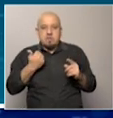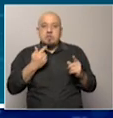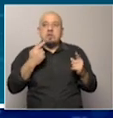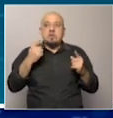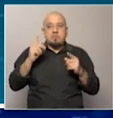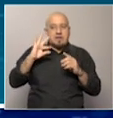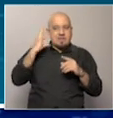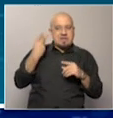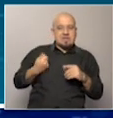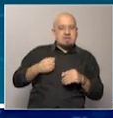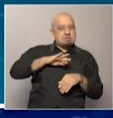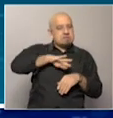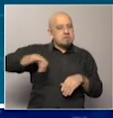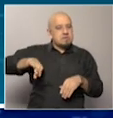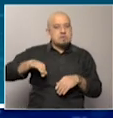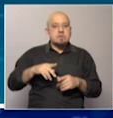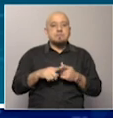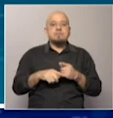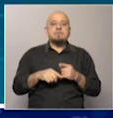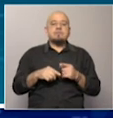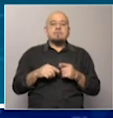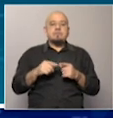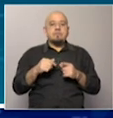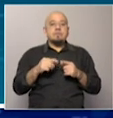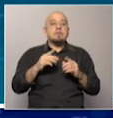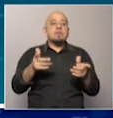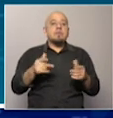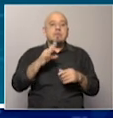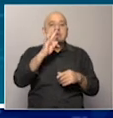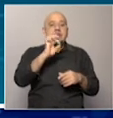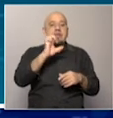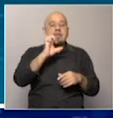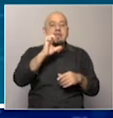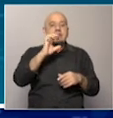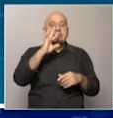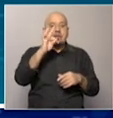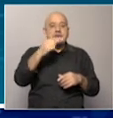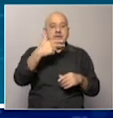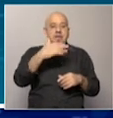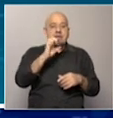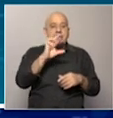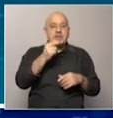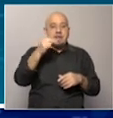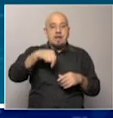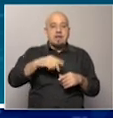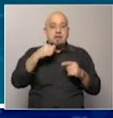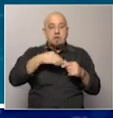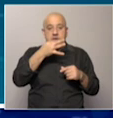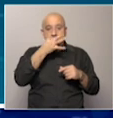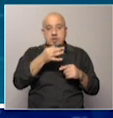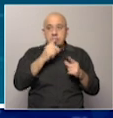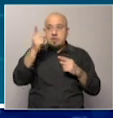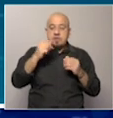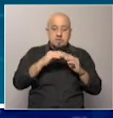la causa palestina. Además de los palestinos, también Terán representa una mala noticia este acuerdo, según dice hoy en una crónica